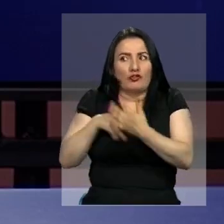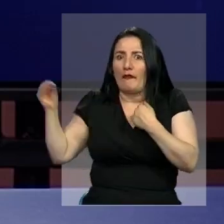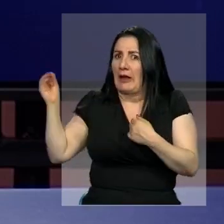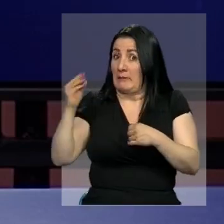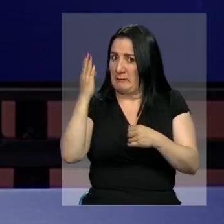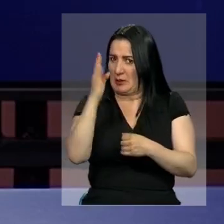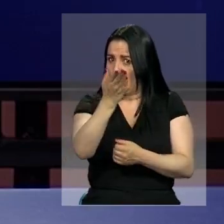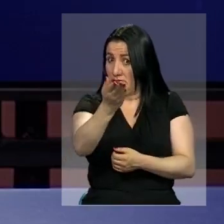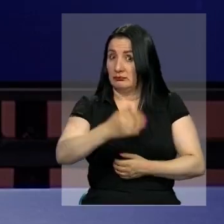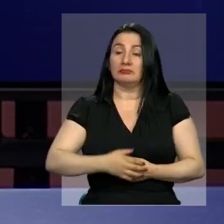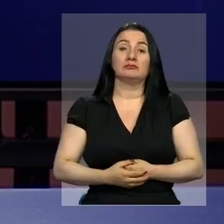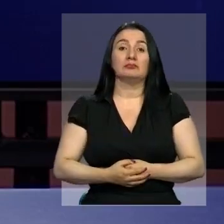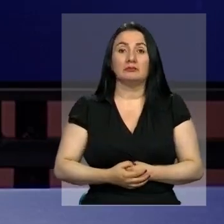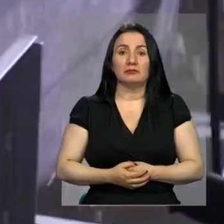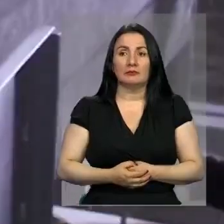El informe lo hace Alexander Vera.